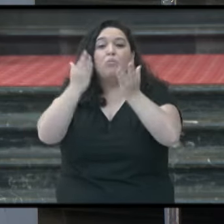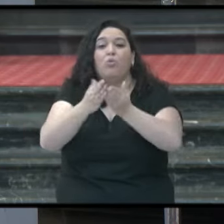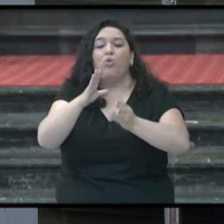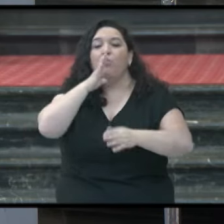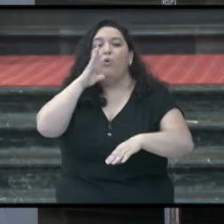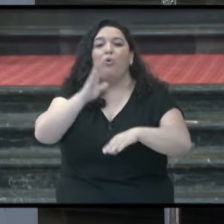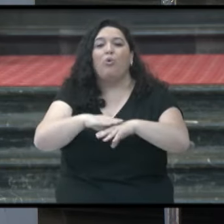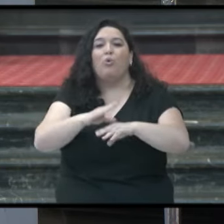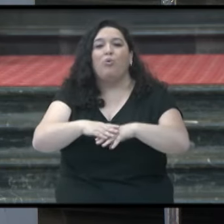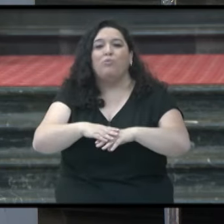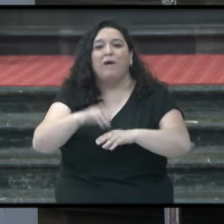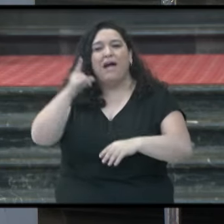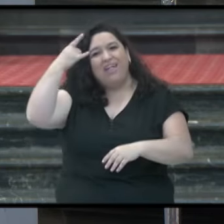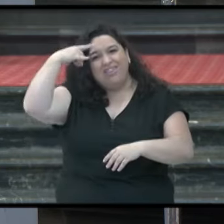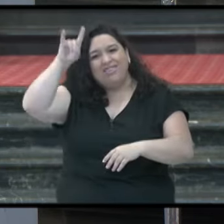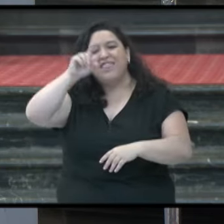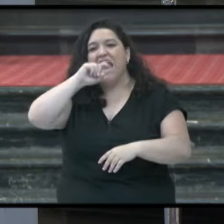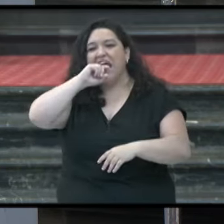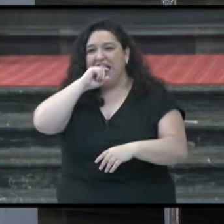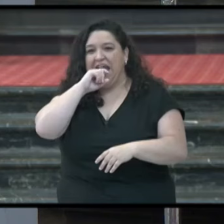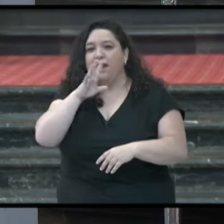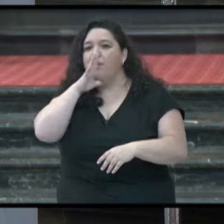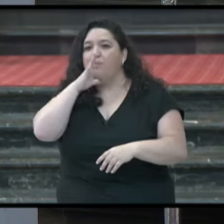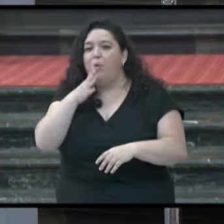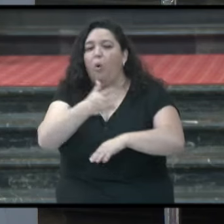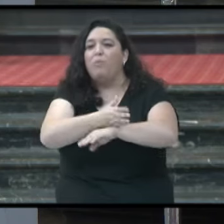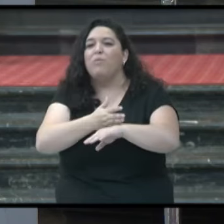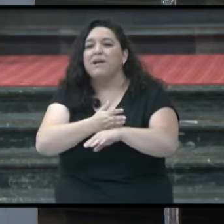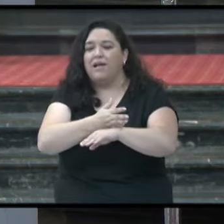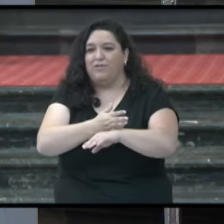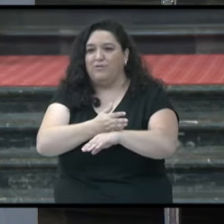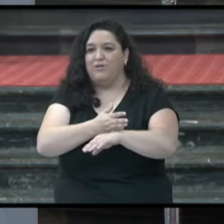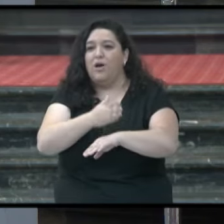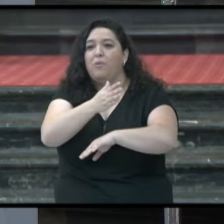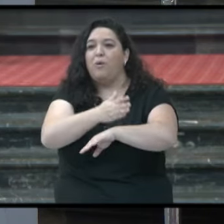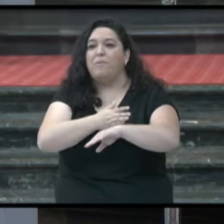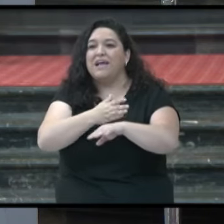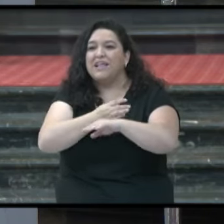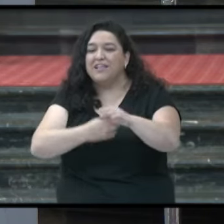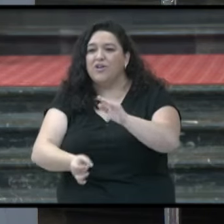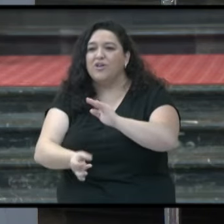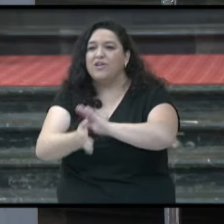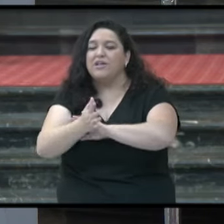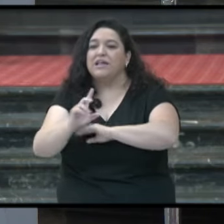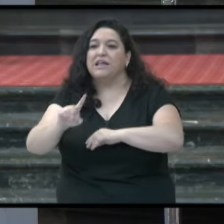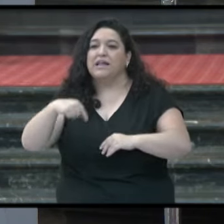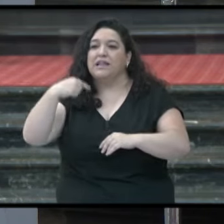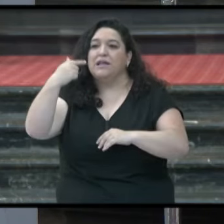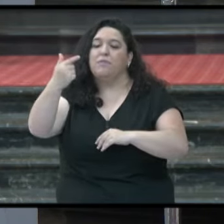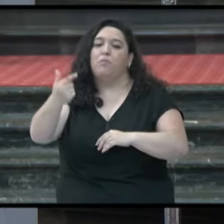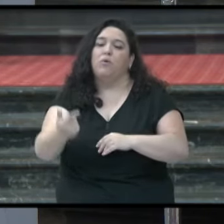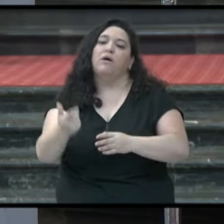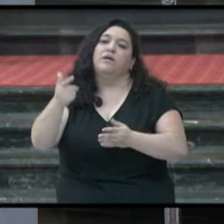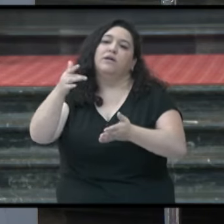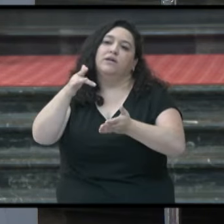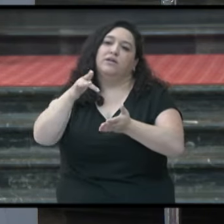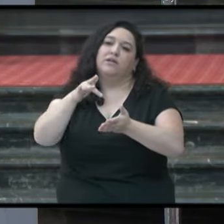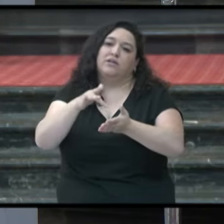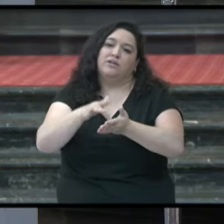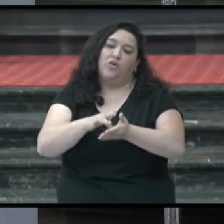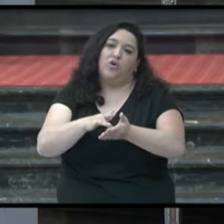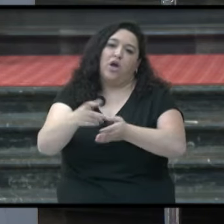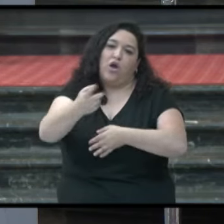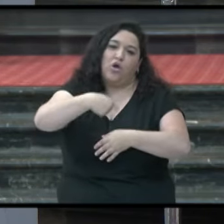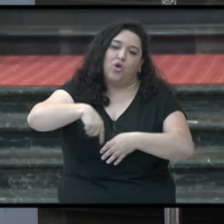y por el pecado, aquel pecado original al que después se suman, nuestros